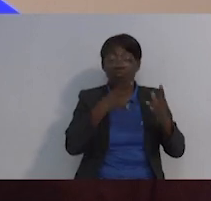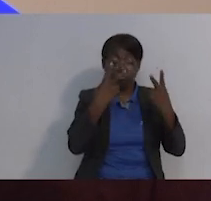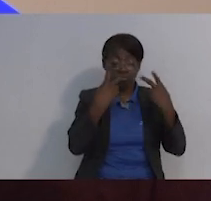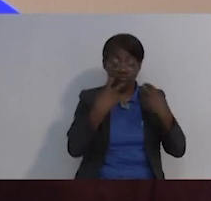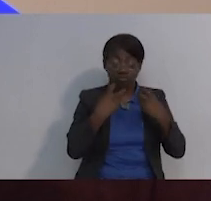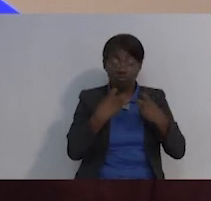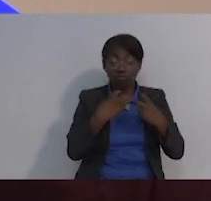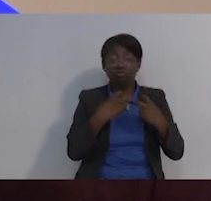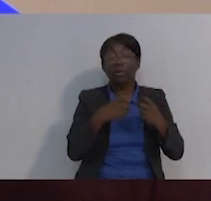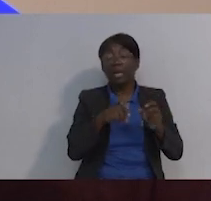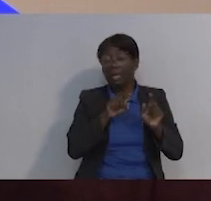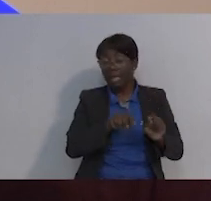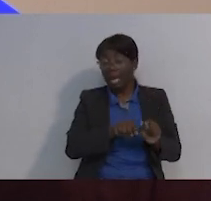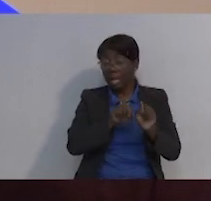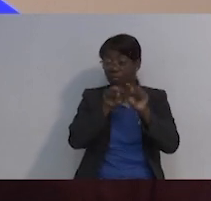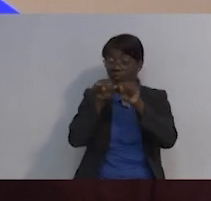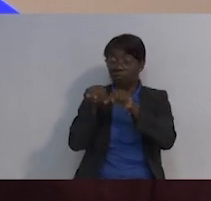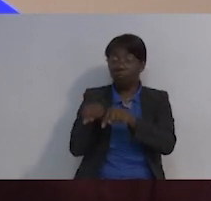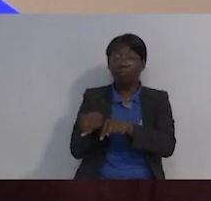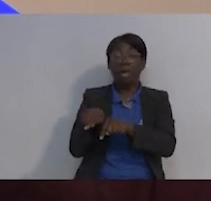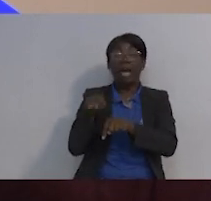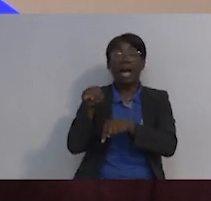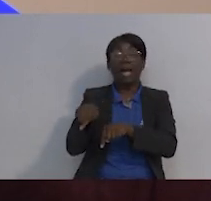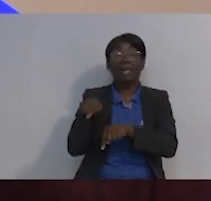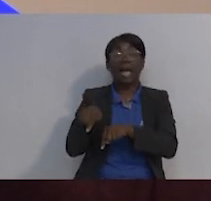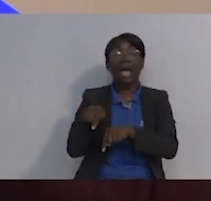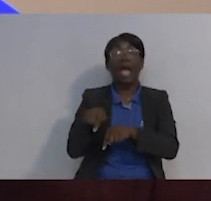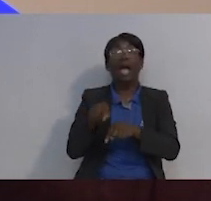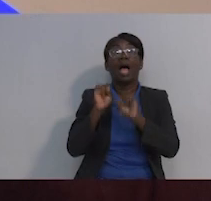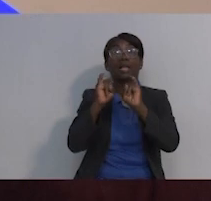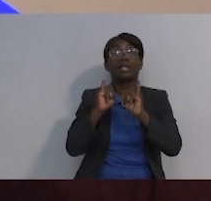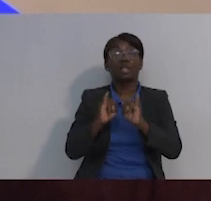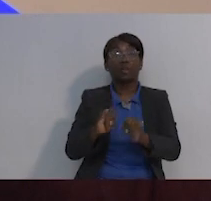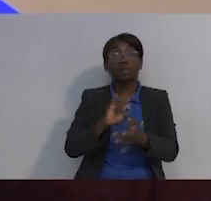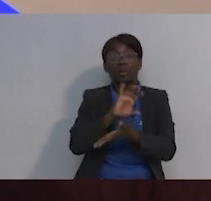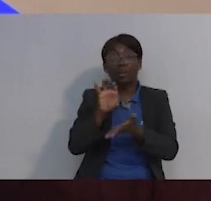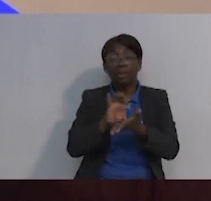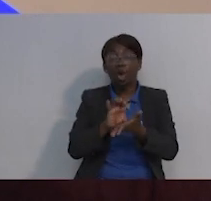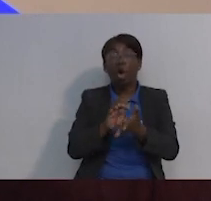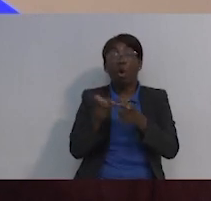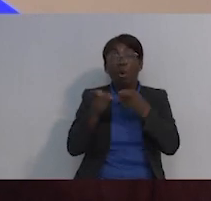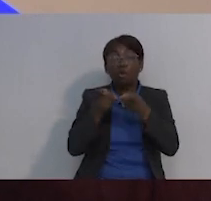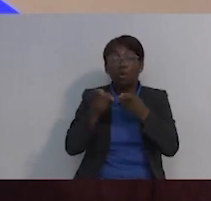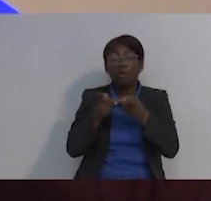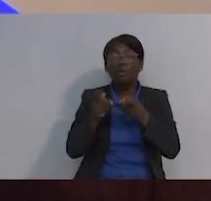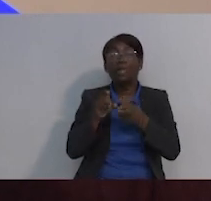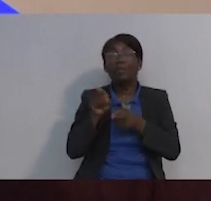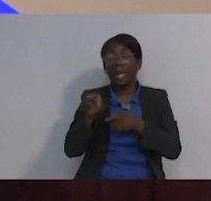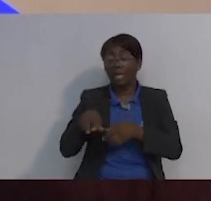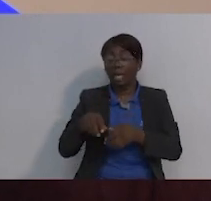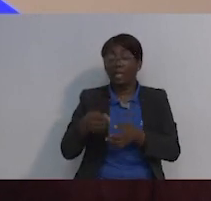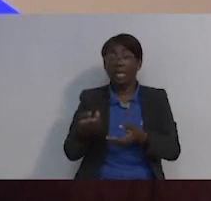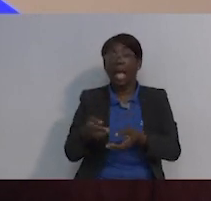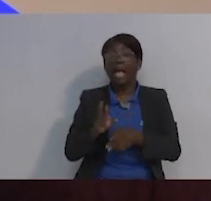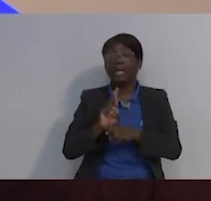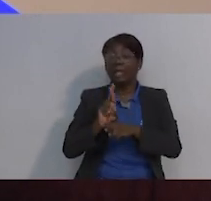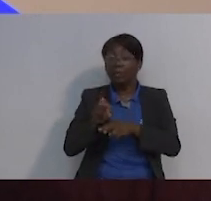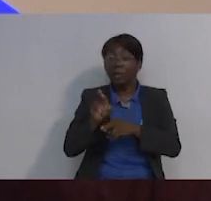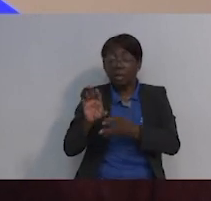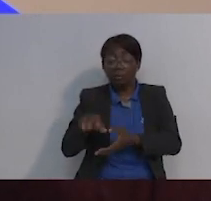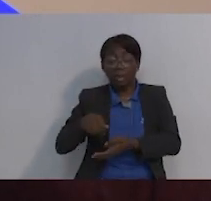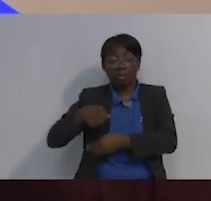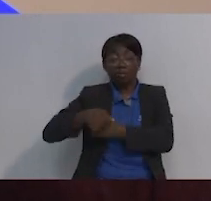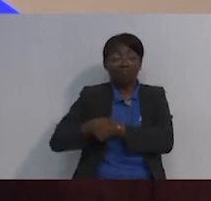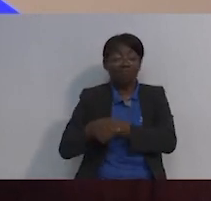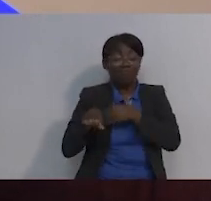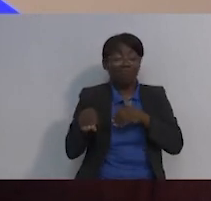tomografía o de CAT, como popularmente los conocen, y estudios de control de imagen, y se devuelven con sus resultados de